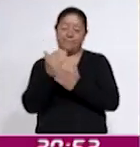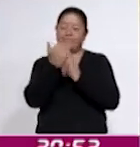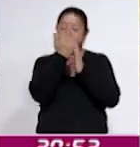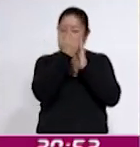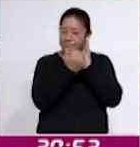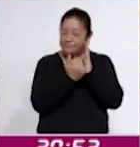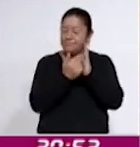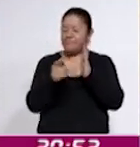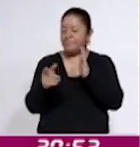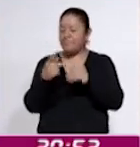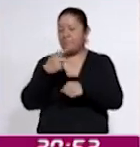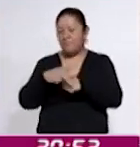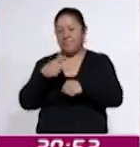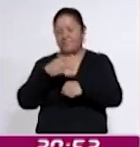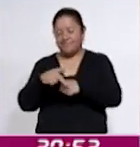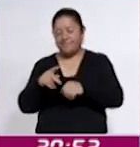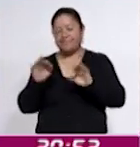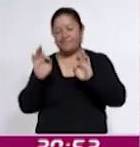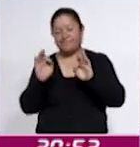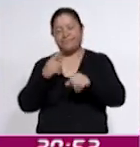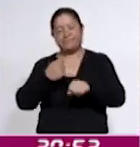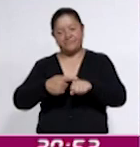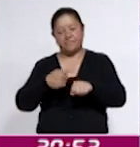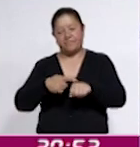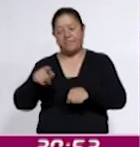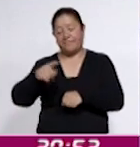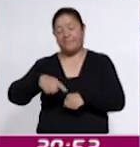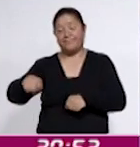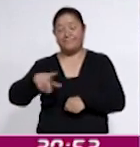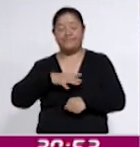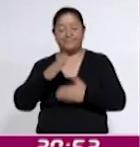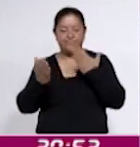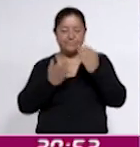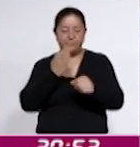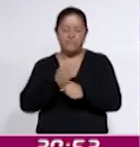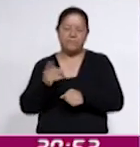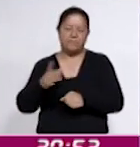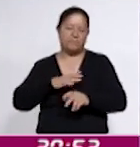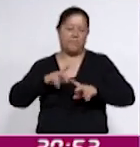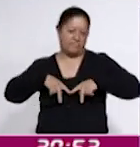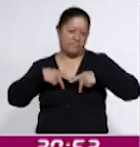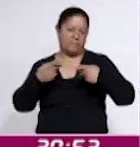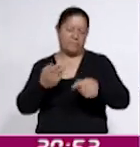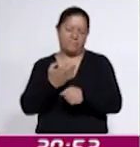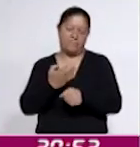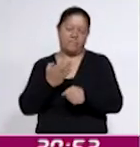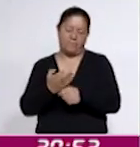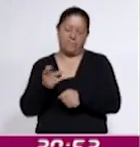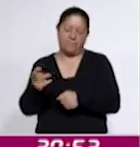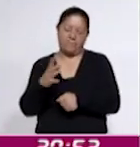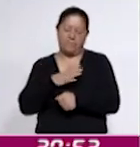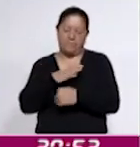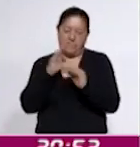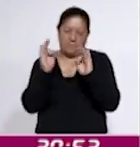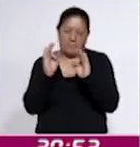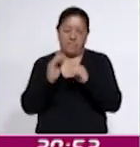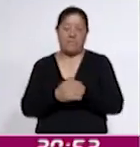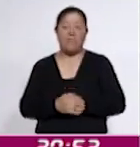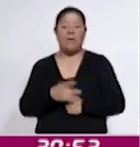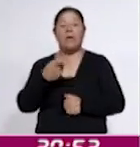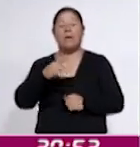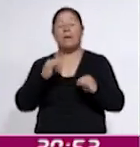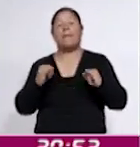de las bajas temperaturas en los estudiantes, quienes son particularmente vulnerables en esta época del año. Sin embargo, las